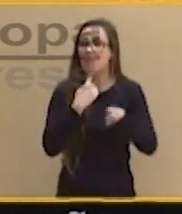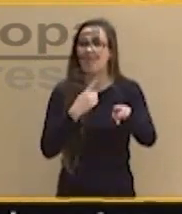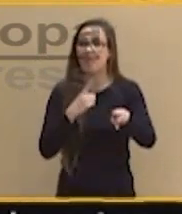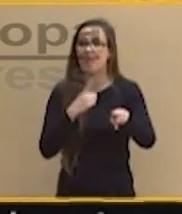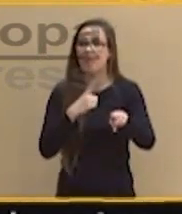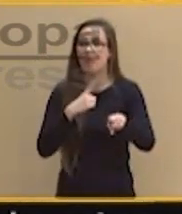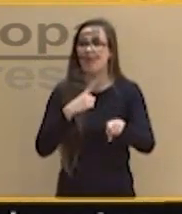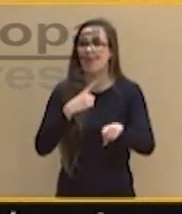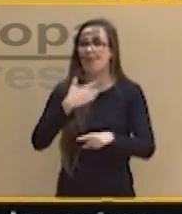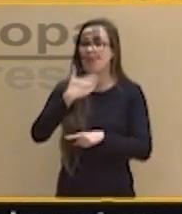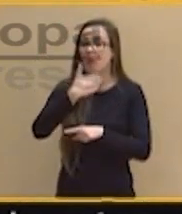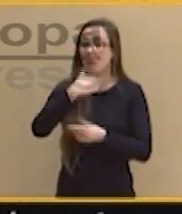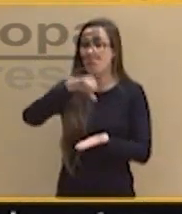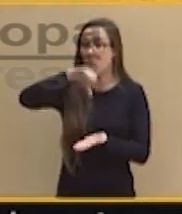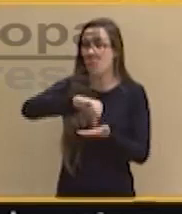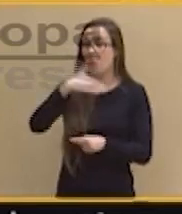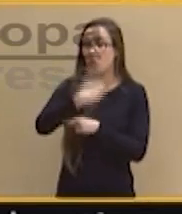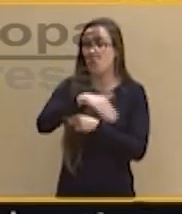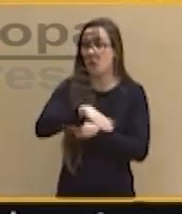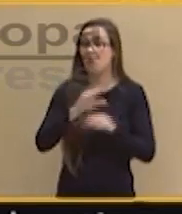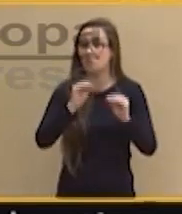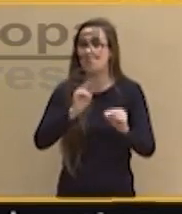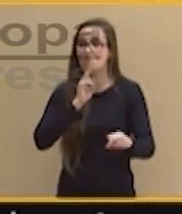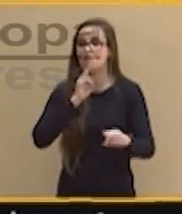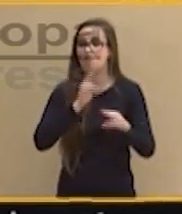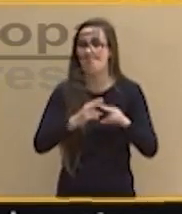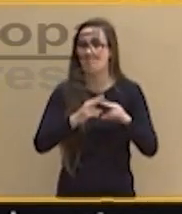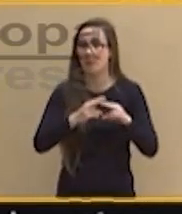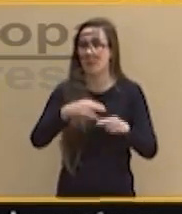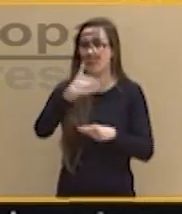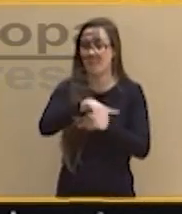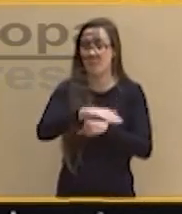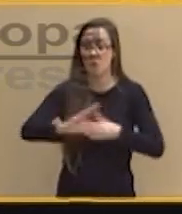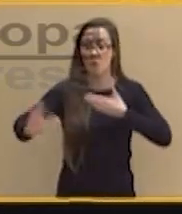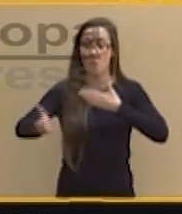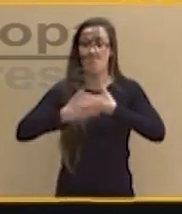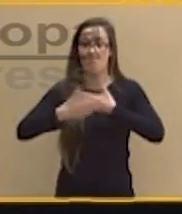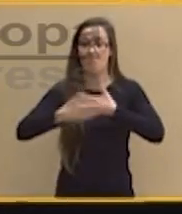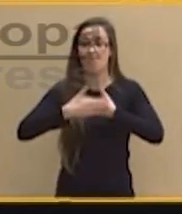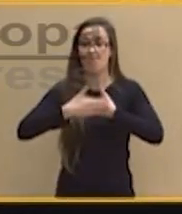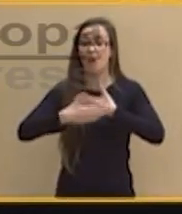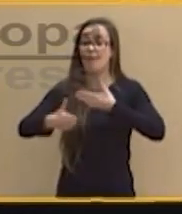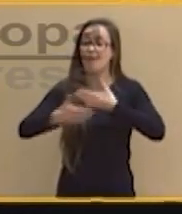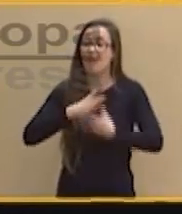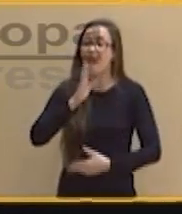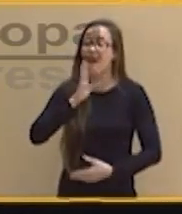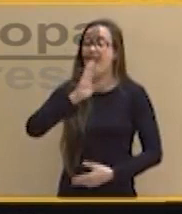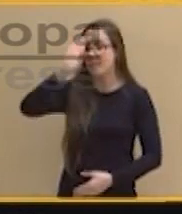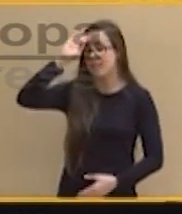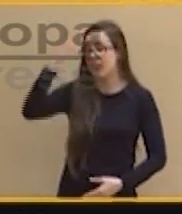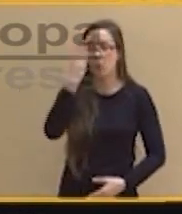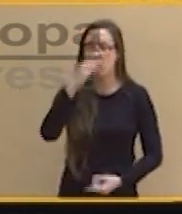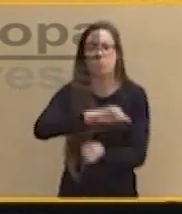y la puerta haya pasado de denominarse oficialmente portón de la traición a ser el portón de la lealtad. Al que ayer se